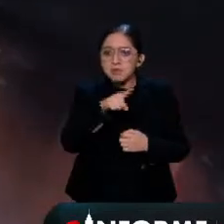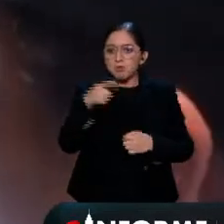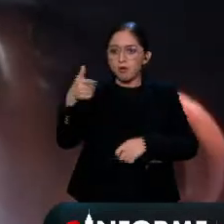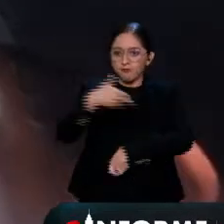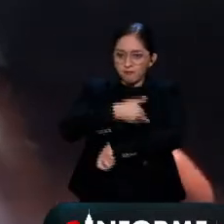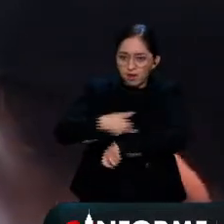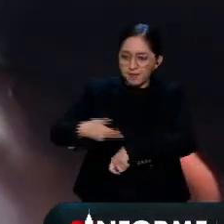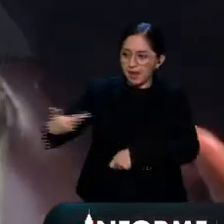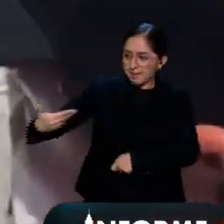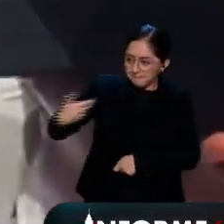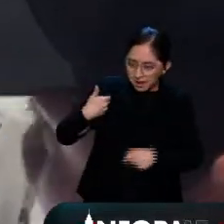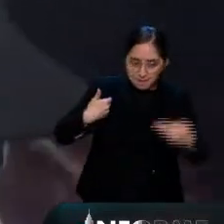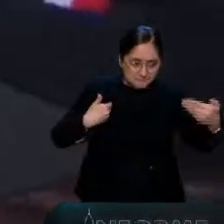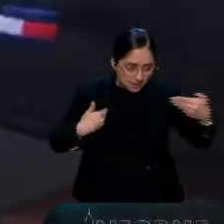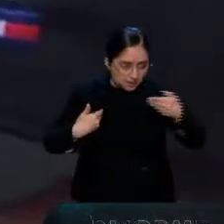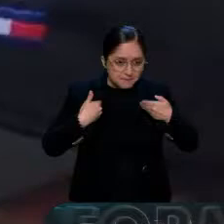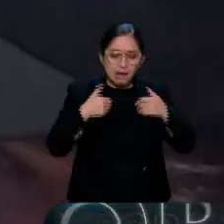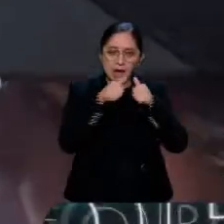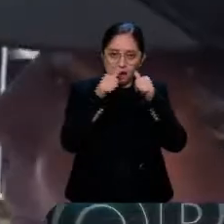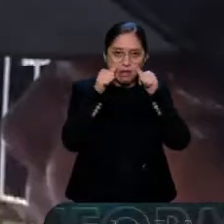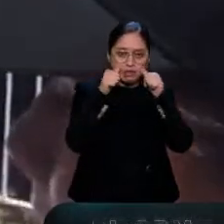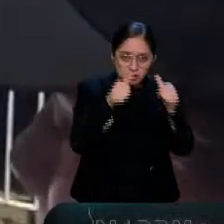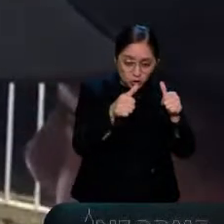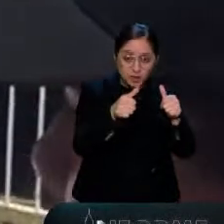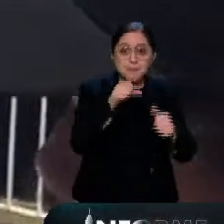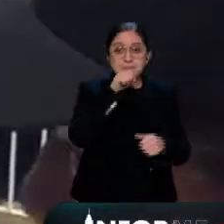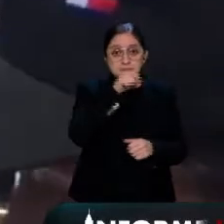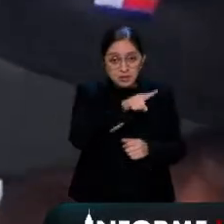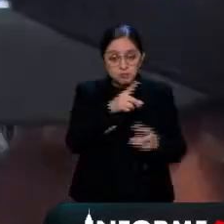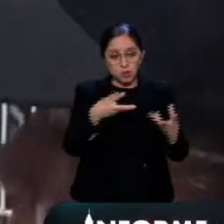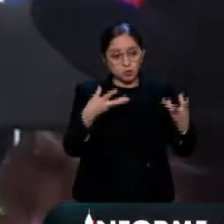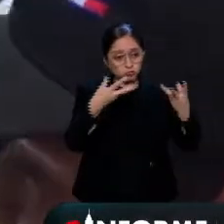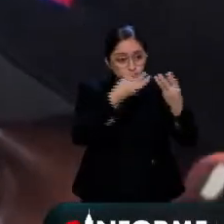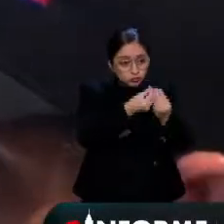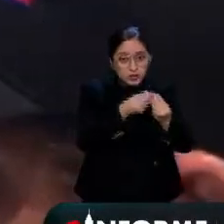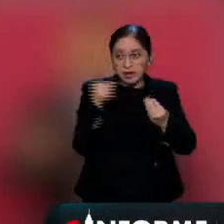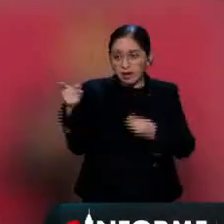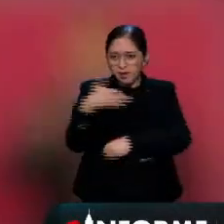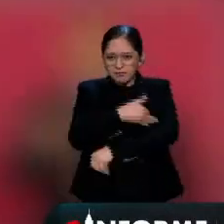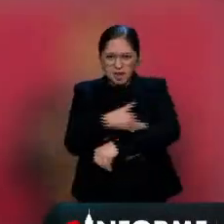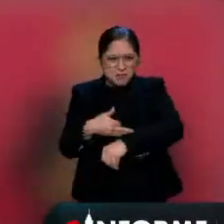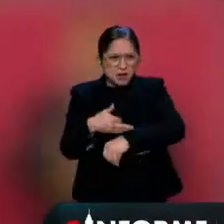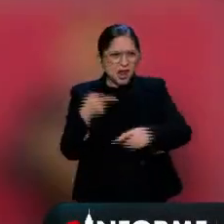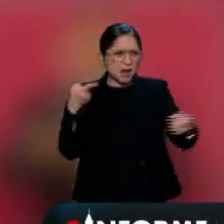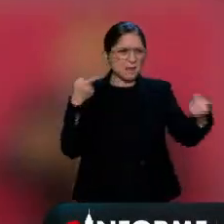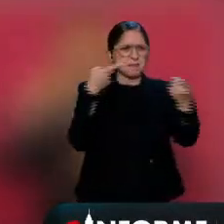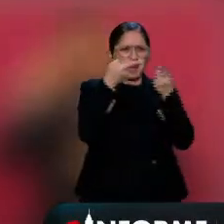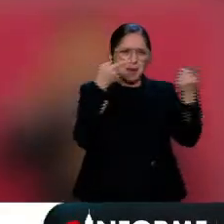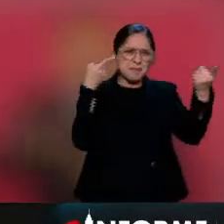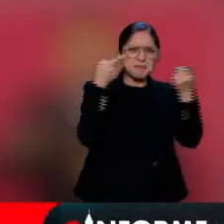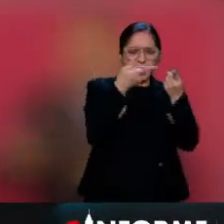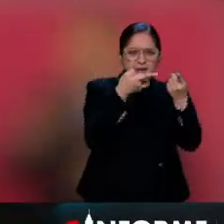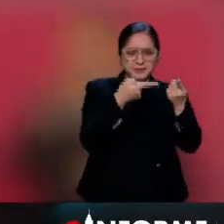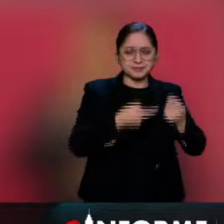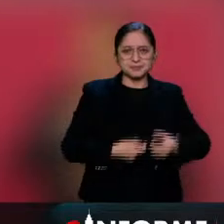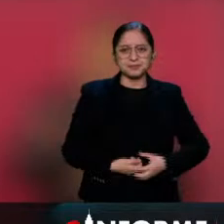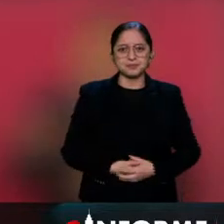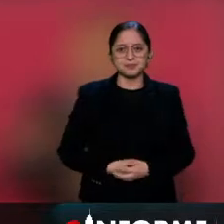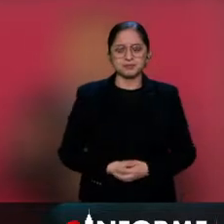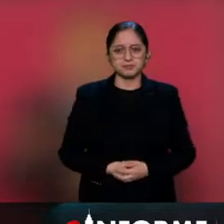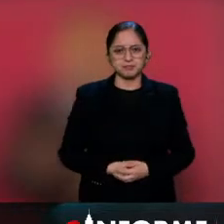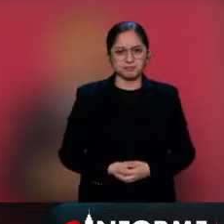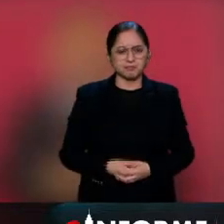de los mineros atrapados. Durante el encuentro recibió reclamos por parte de algunos de los familiares. Una señora me dijo algo,